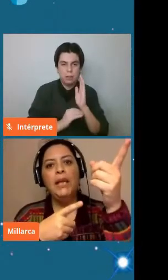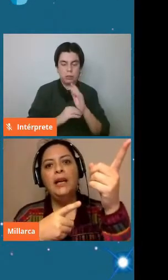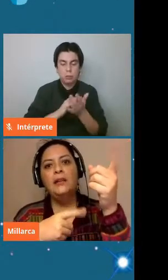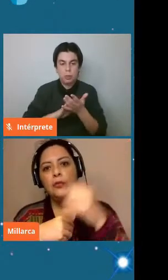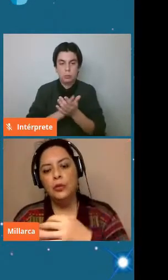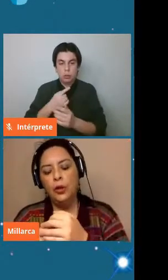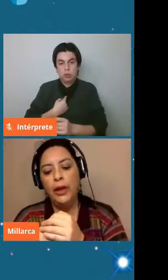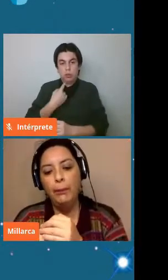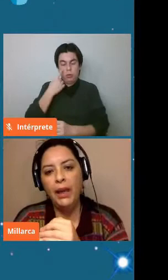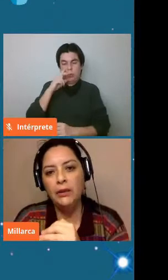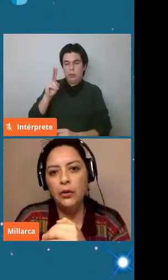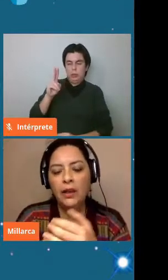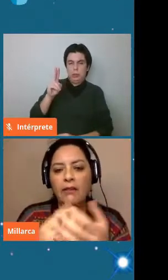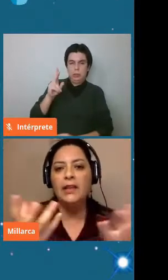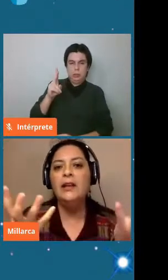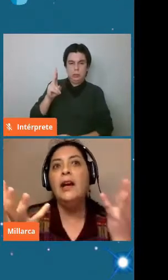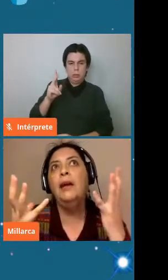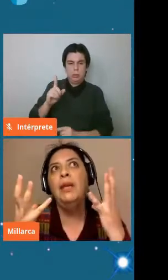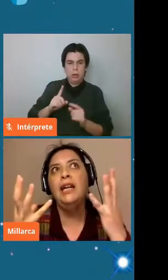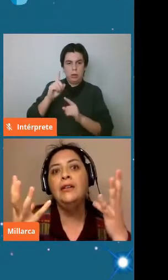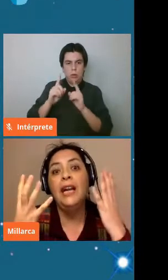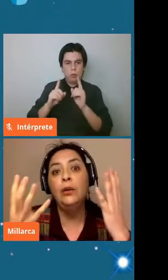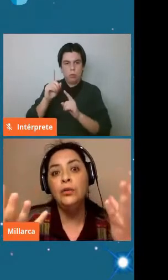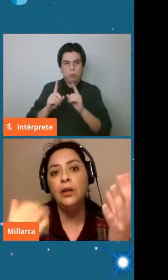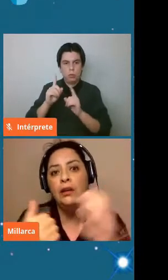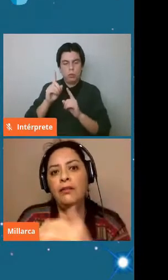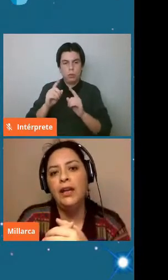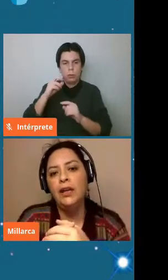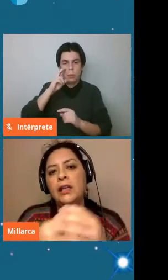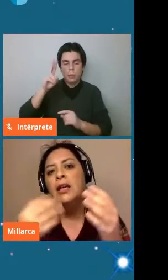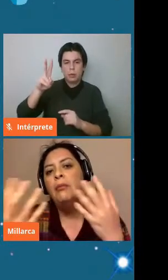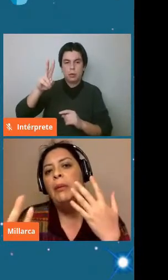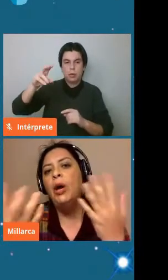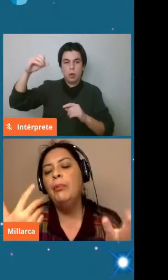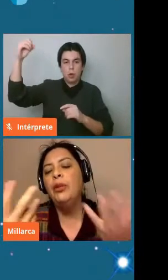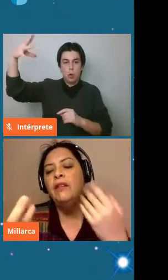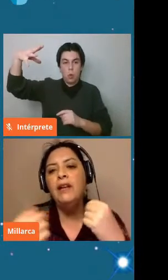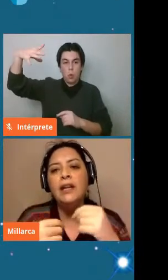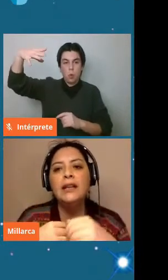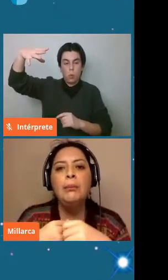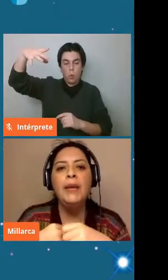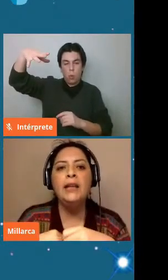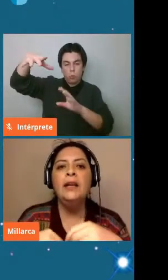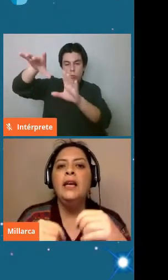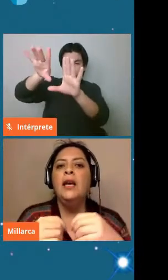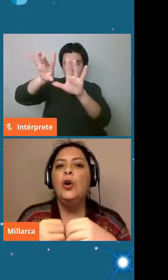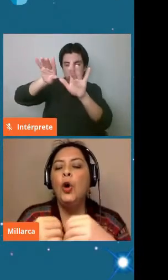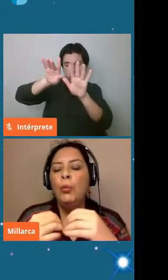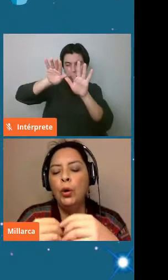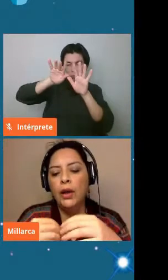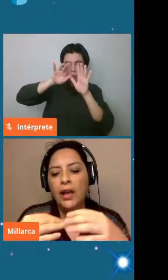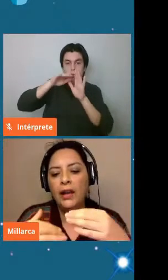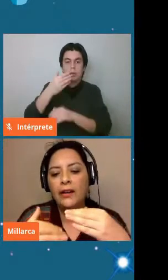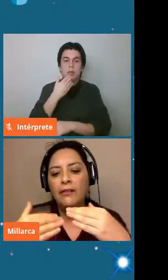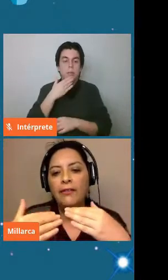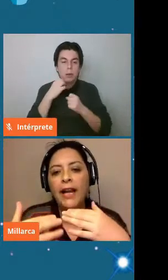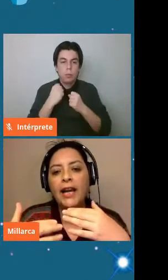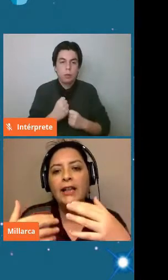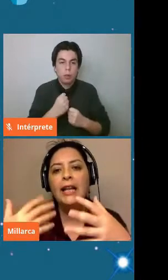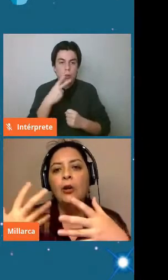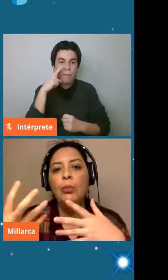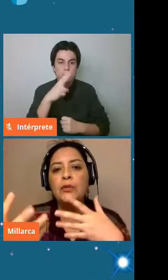viene y mira los espectros que van a mirar la luz que reflejan, vamos a poder ver también cómo